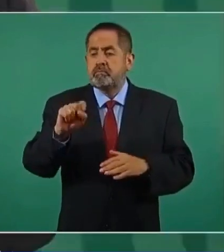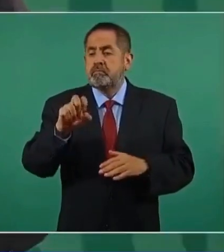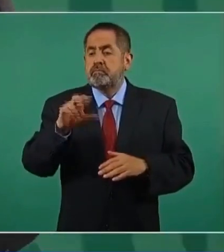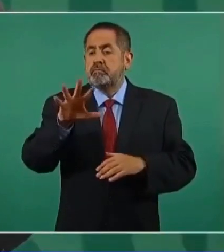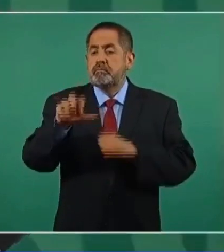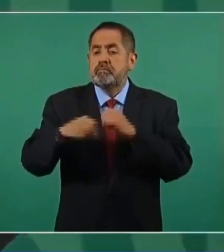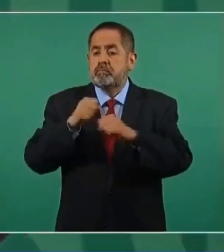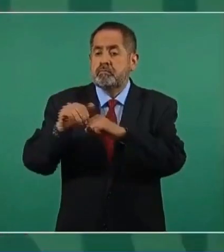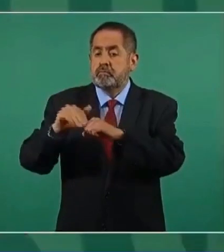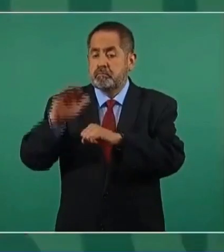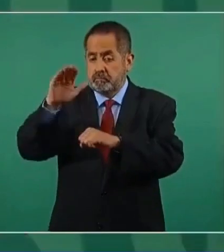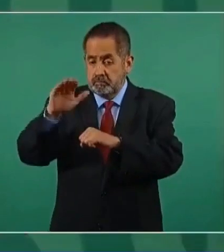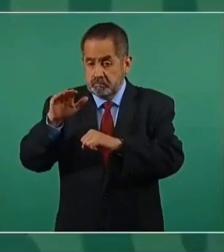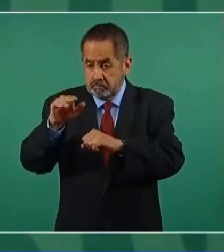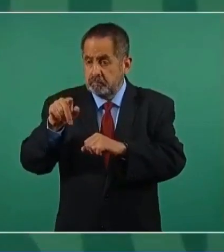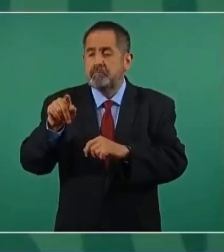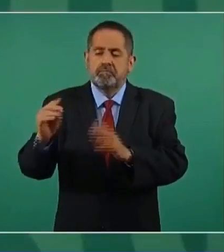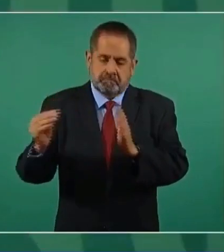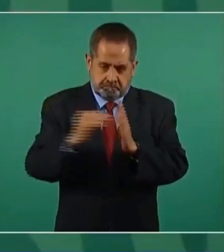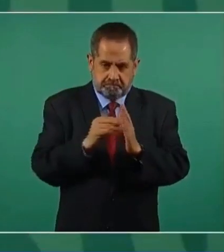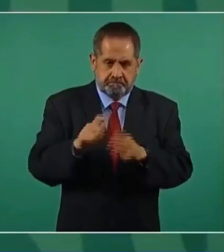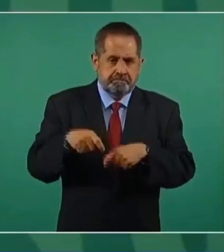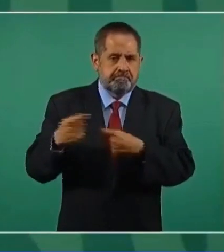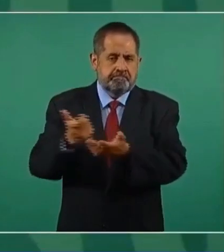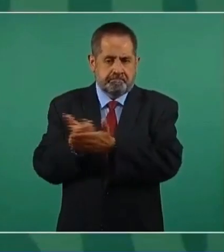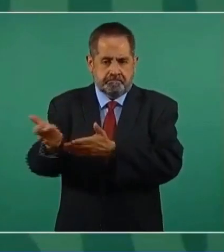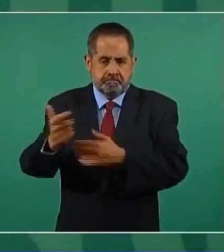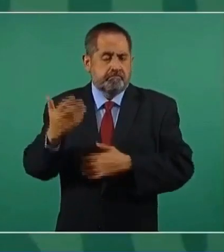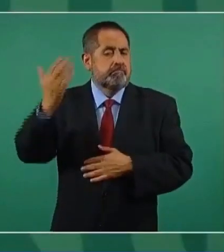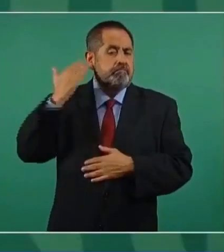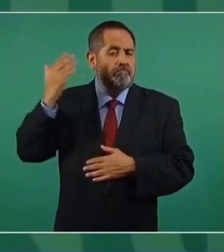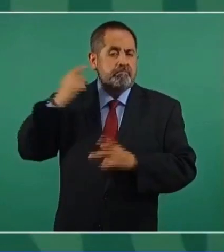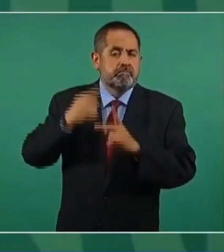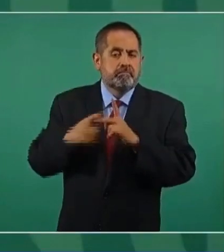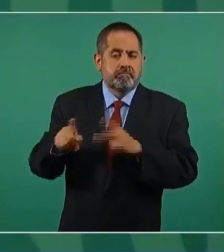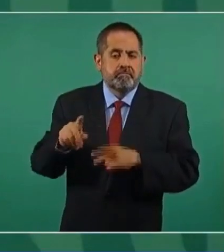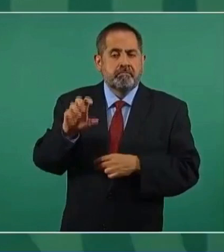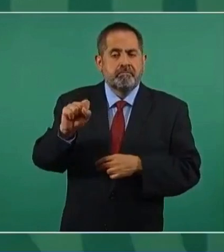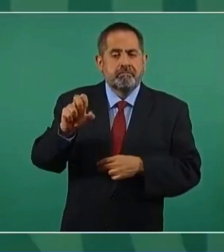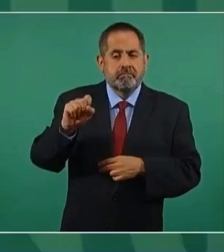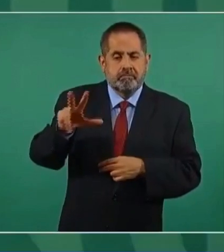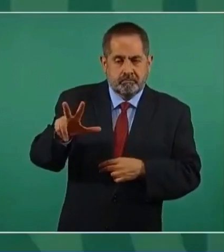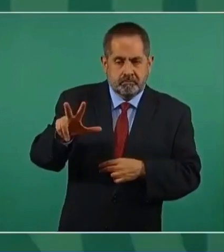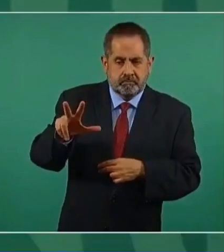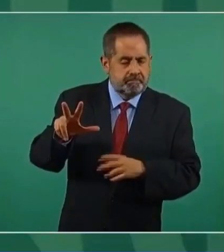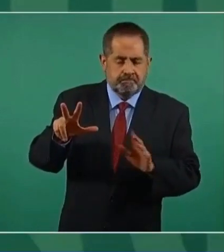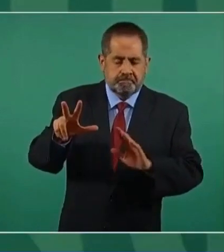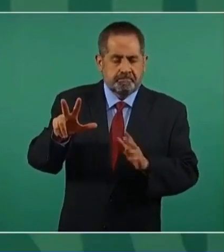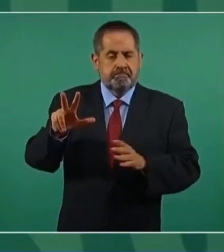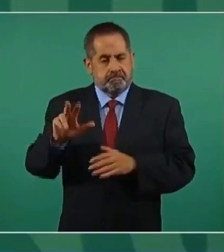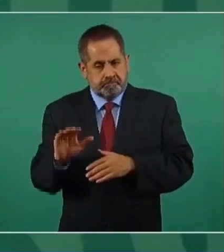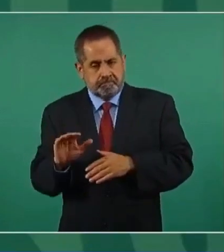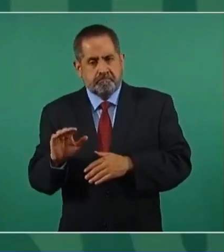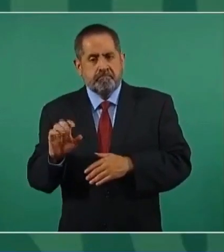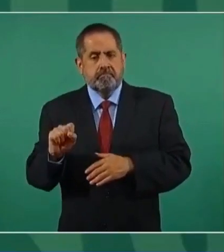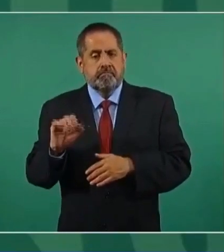de 65 años. Antes era a partir de 68 años y sólo